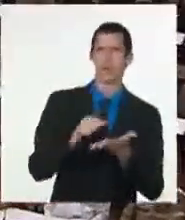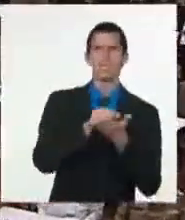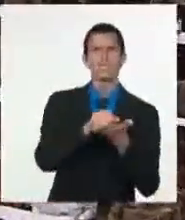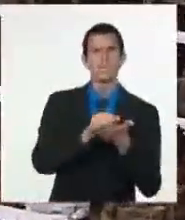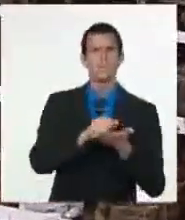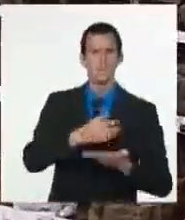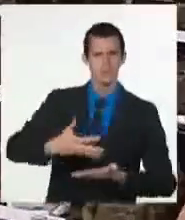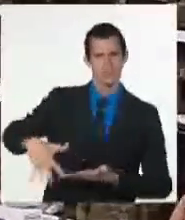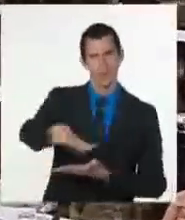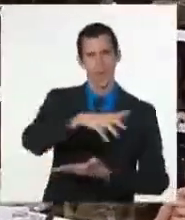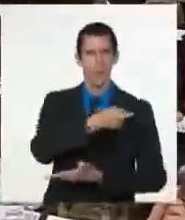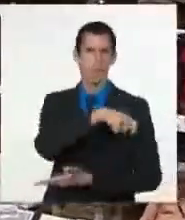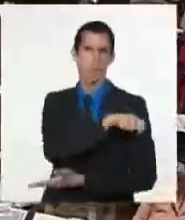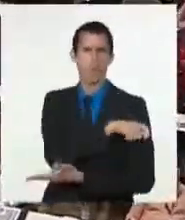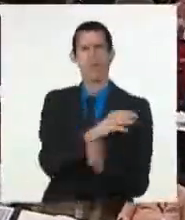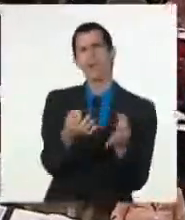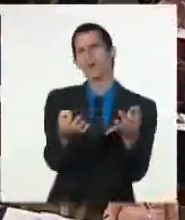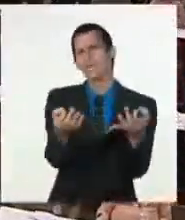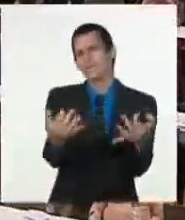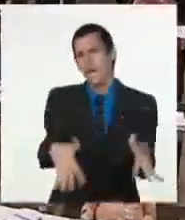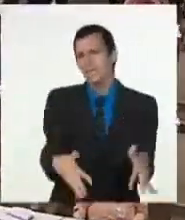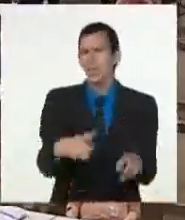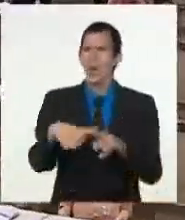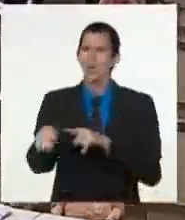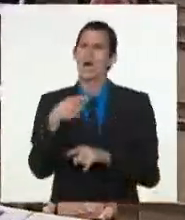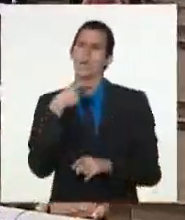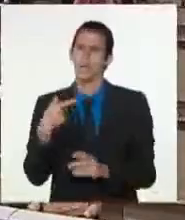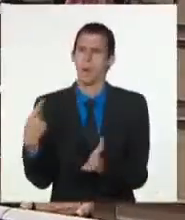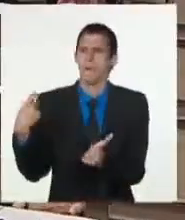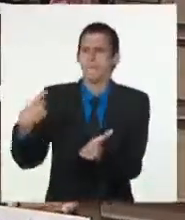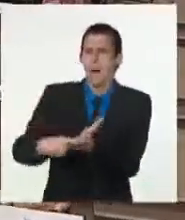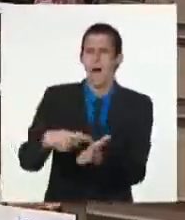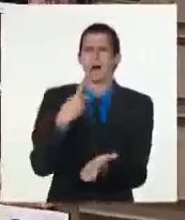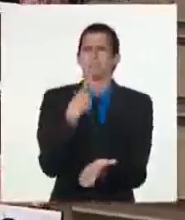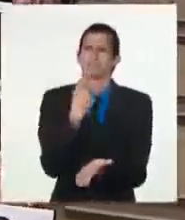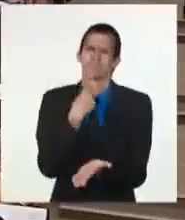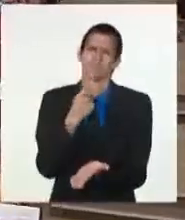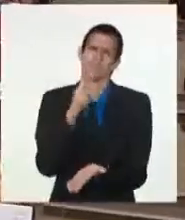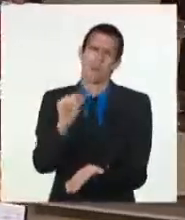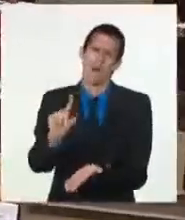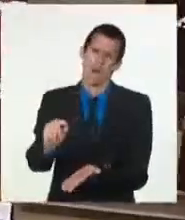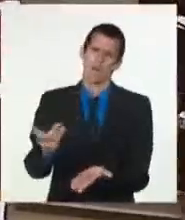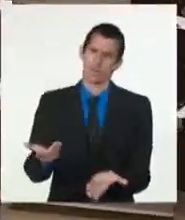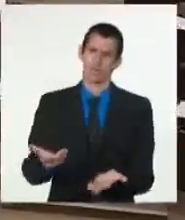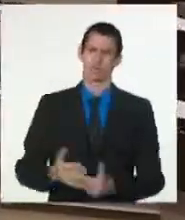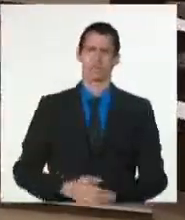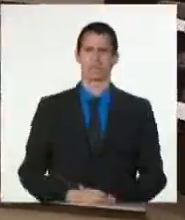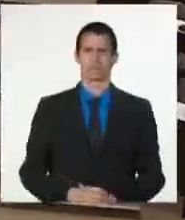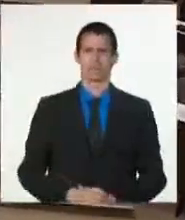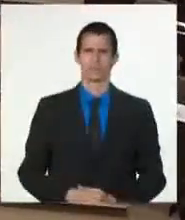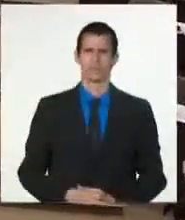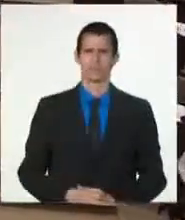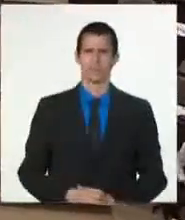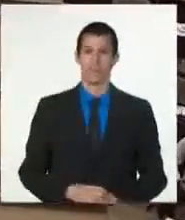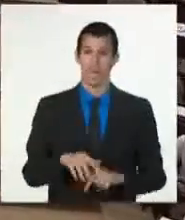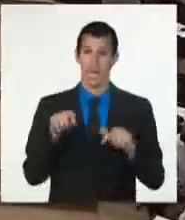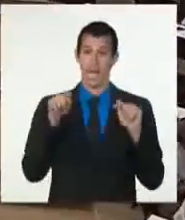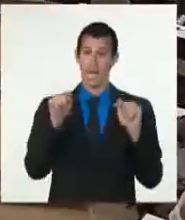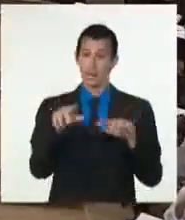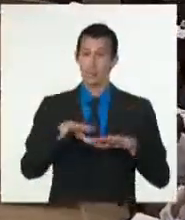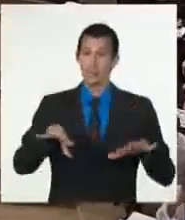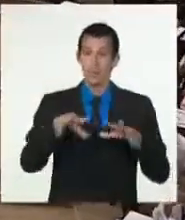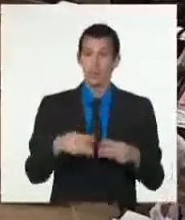gratuitamente algunos y otros al menor costo posible, bajo las terribles condiciones de un bloqueo